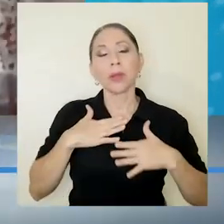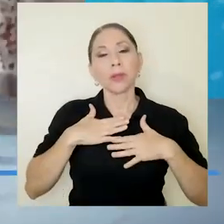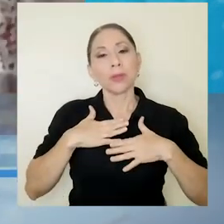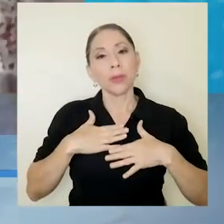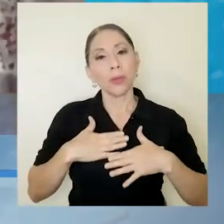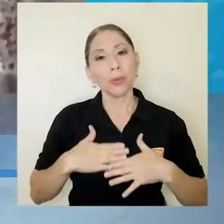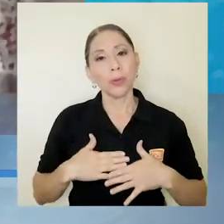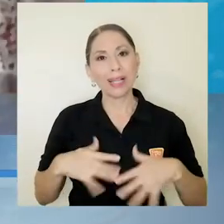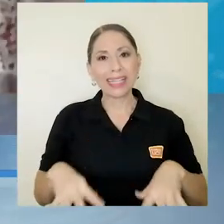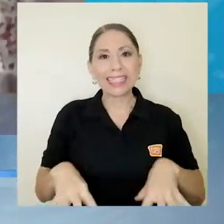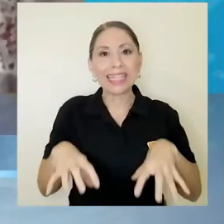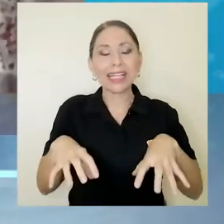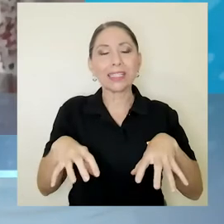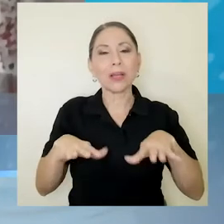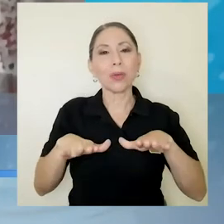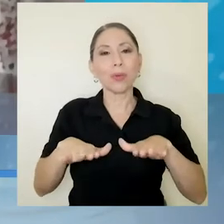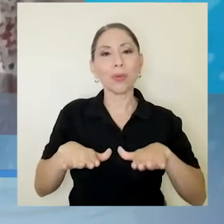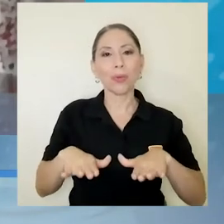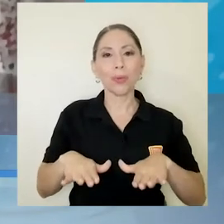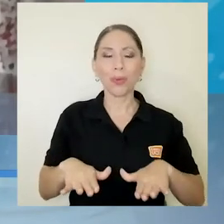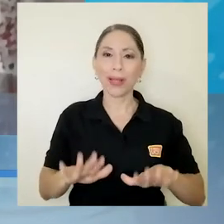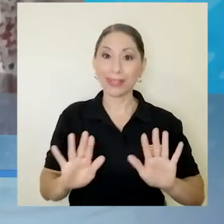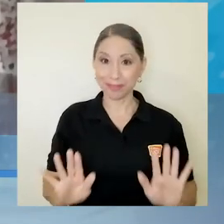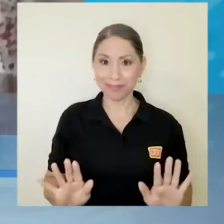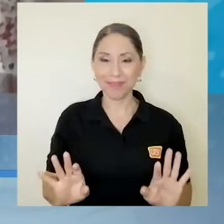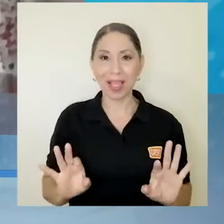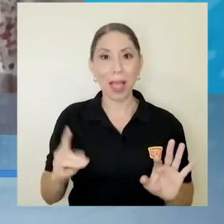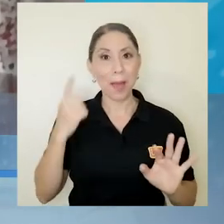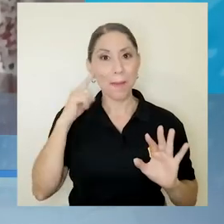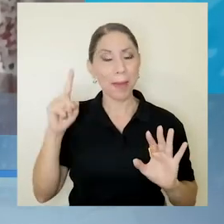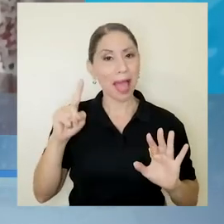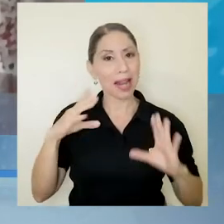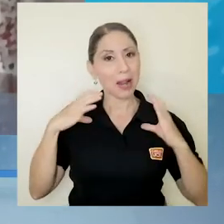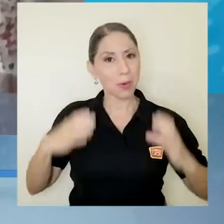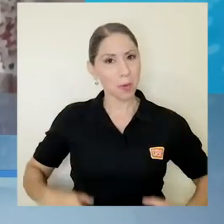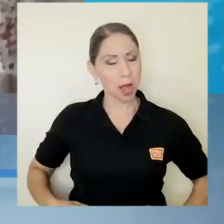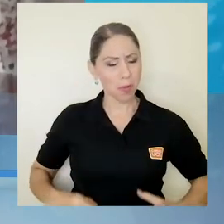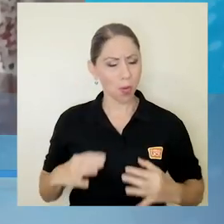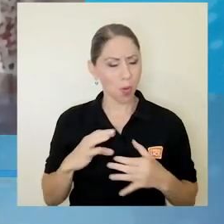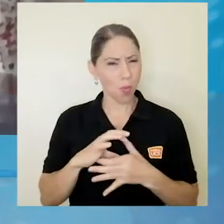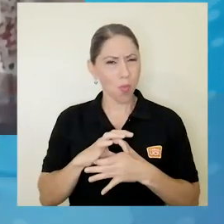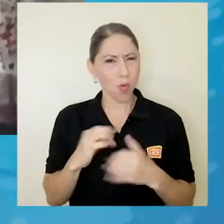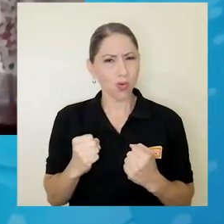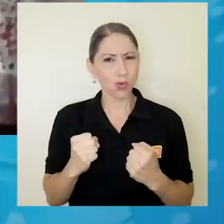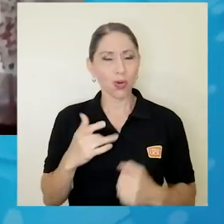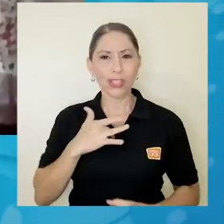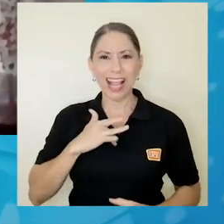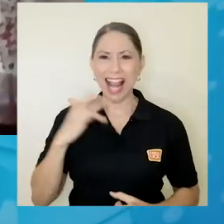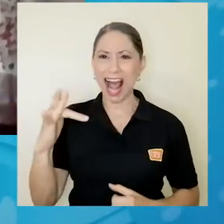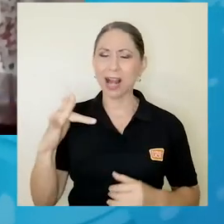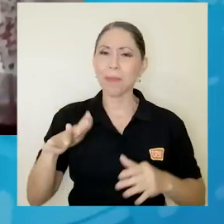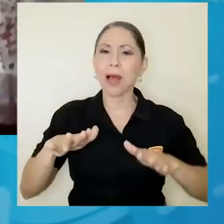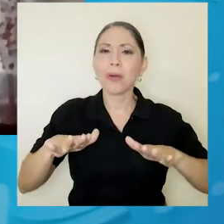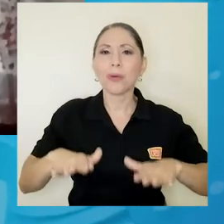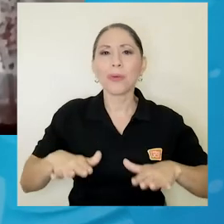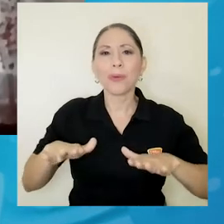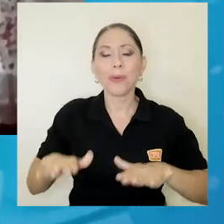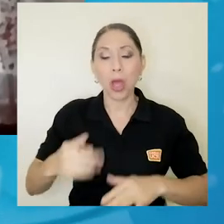una gran relajación, es antiestrés totalmente y es relajación para el cuerpo, para los músculos y para el alma, porque nos